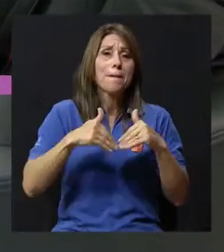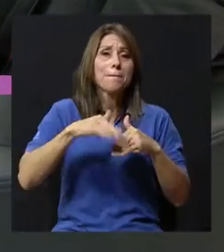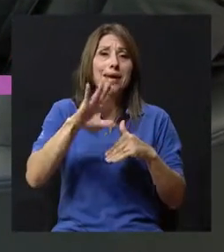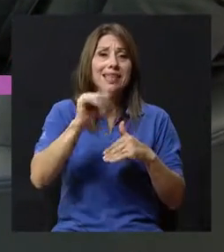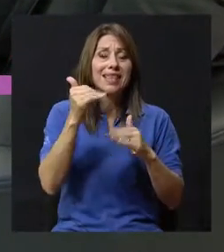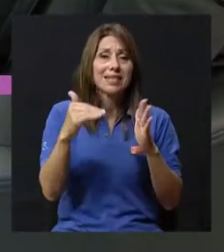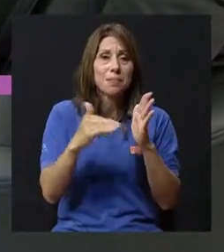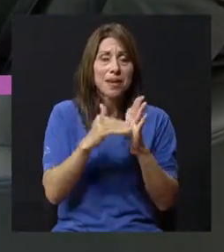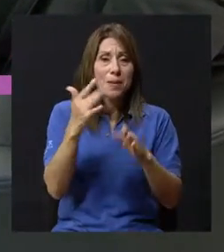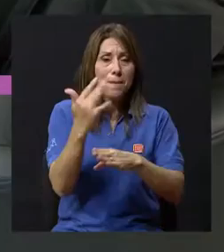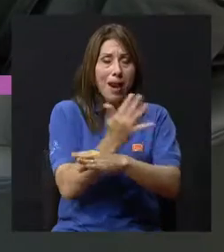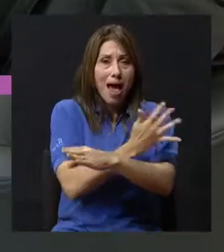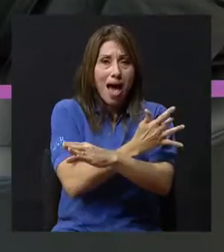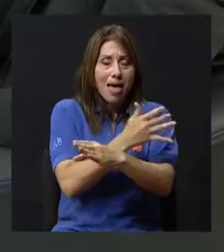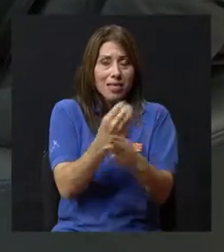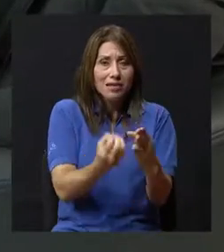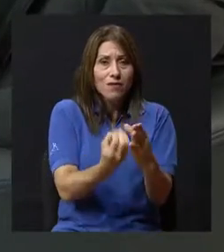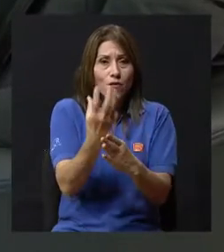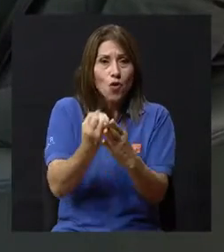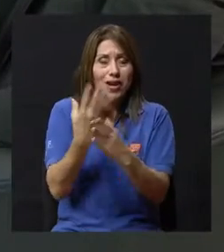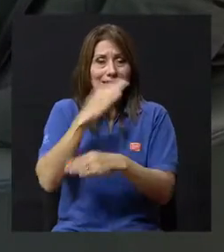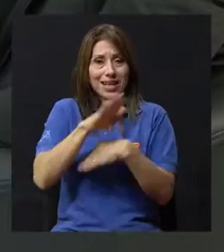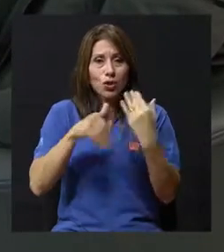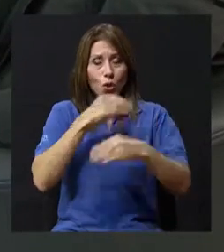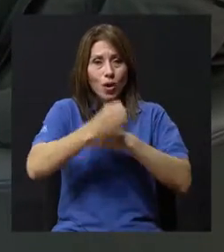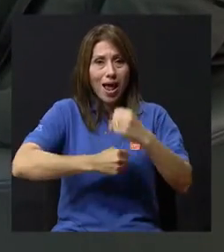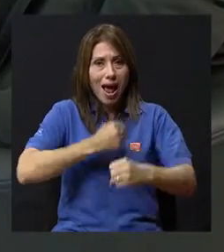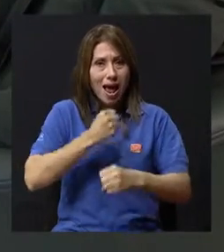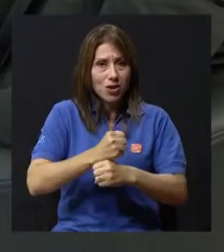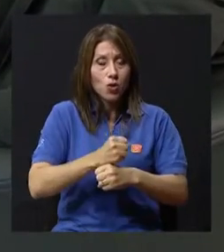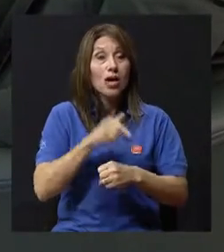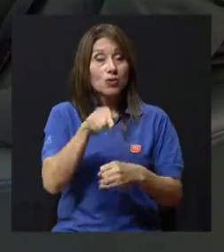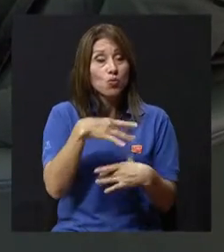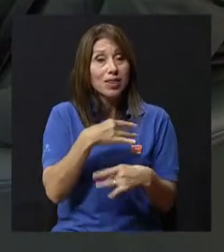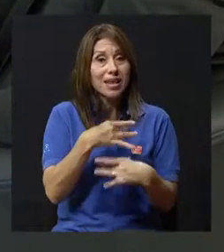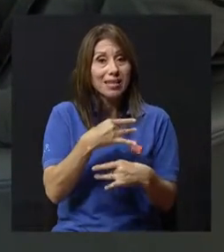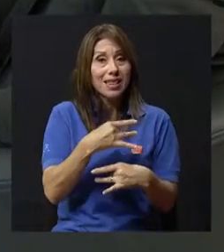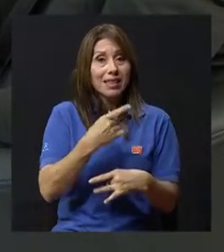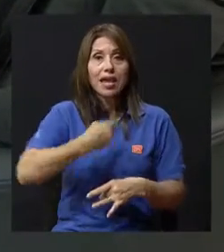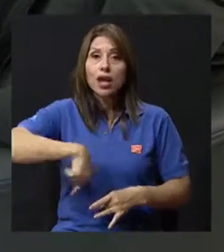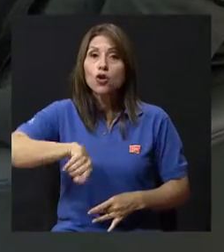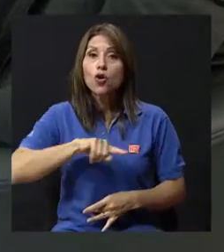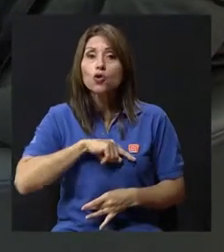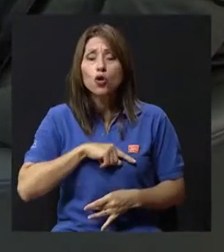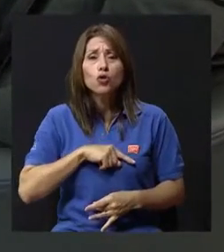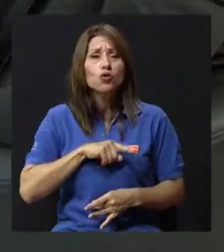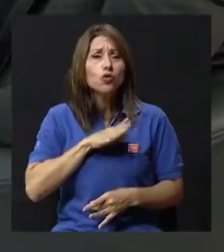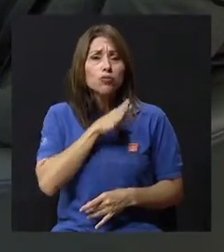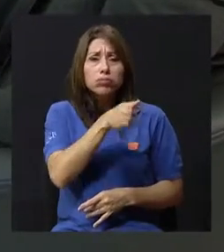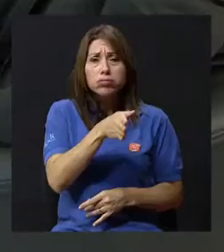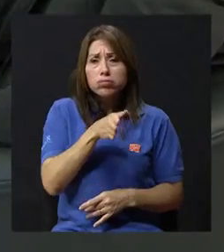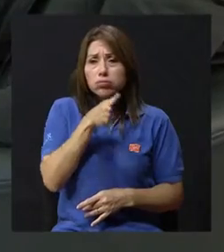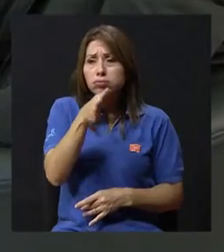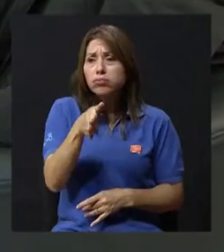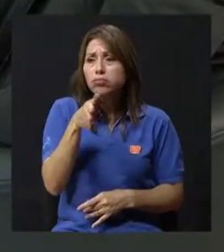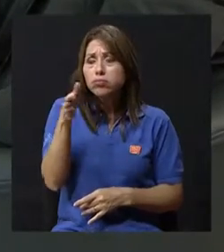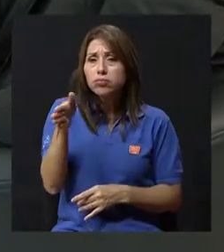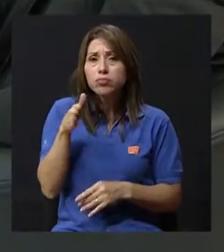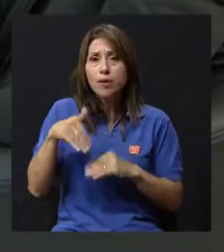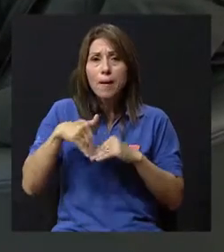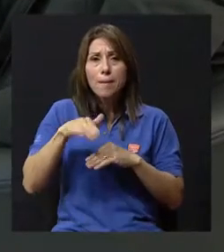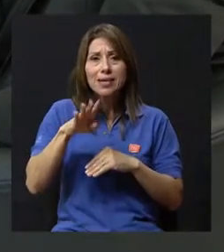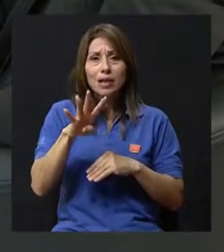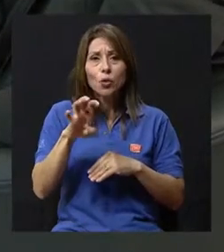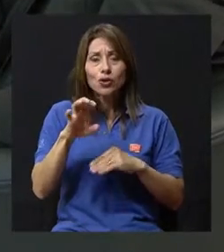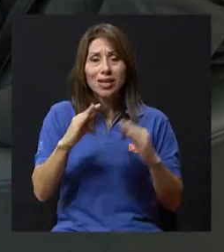es otro factor. Otro de los estudios que hemos hecho, muy interesante es, nosotros fuimos a muchas casas de nuestro país, a más de 400 casas de nuestro país